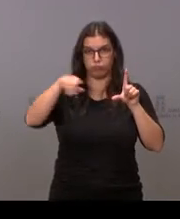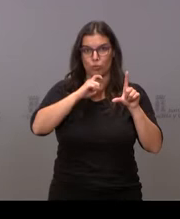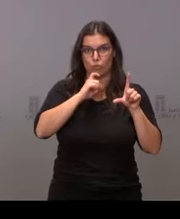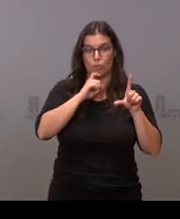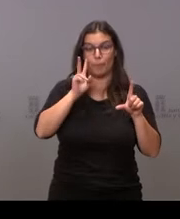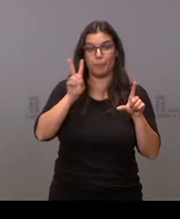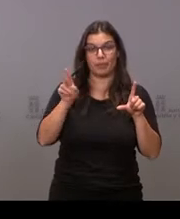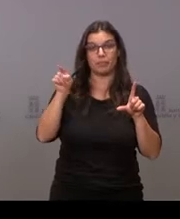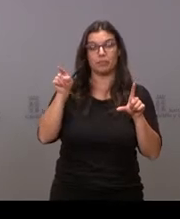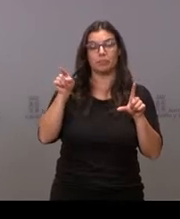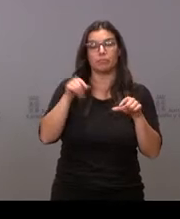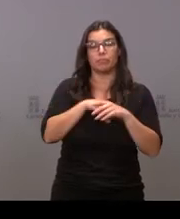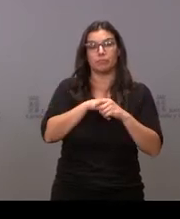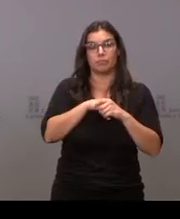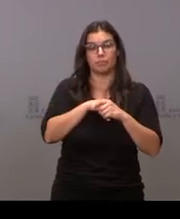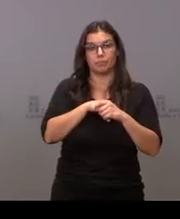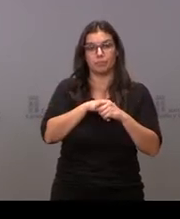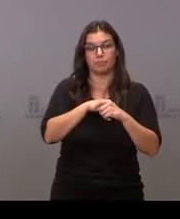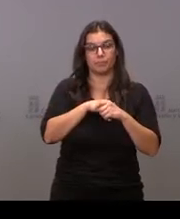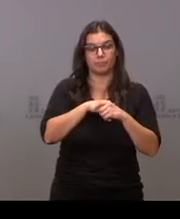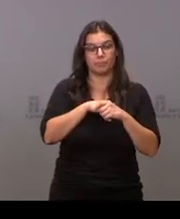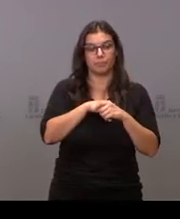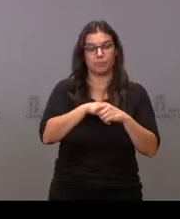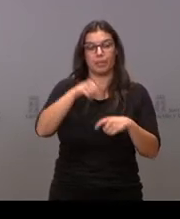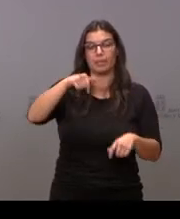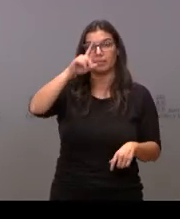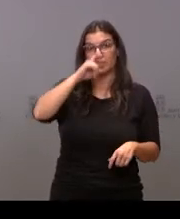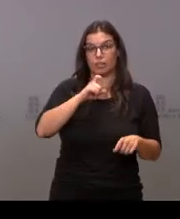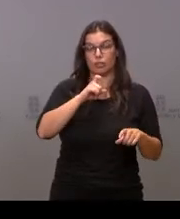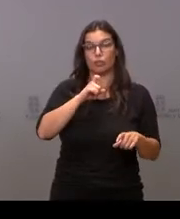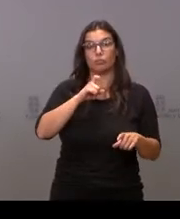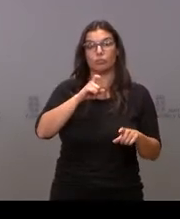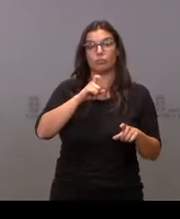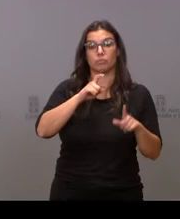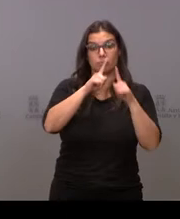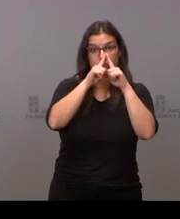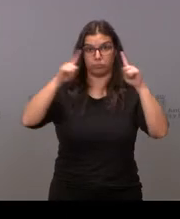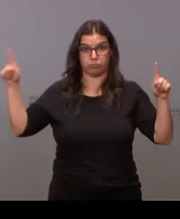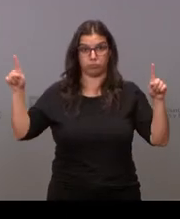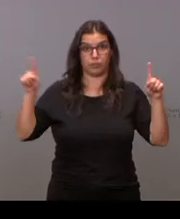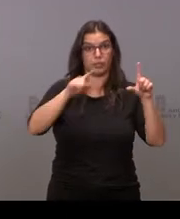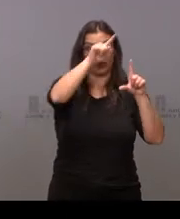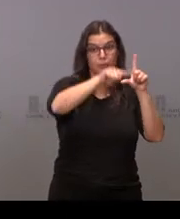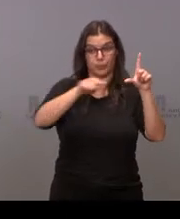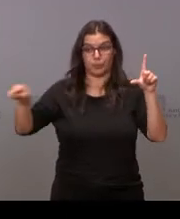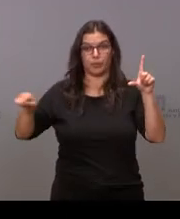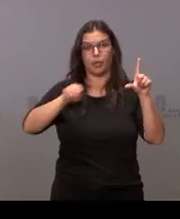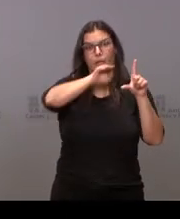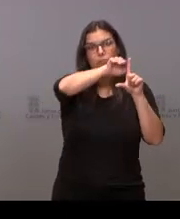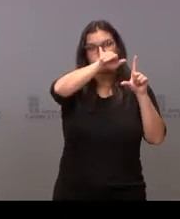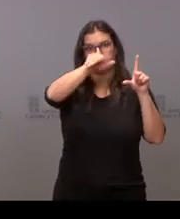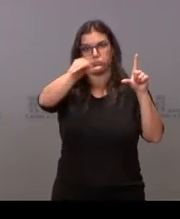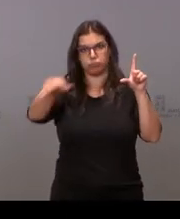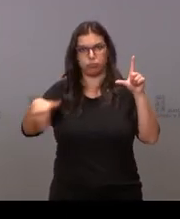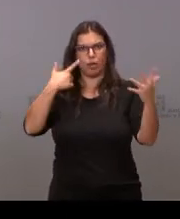ven, la evolución este año es una evolución con un descenso muy pronunciado en este mes de